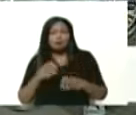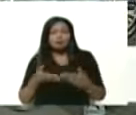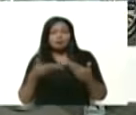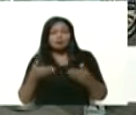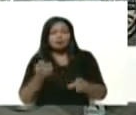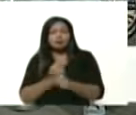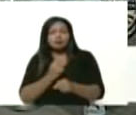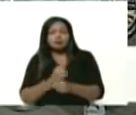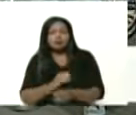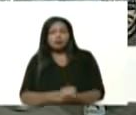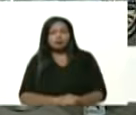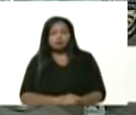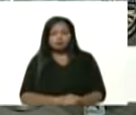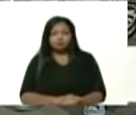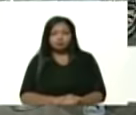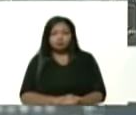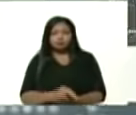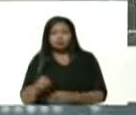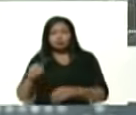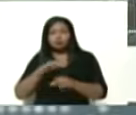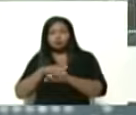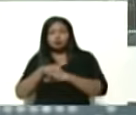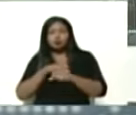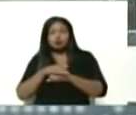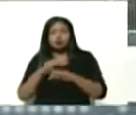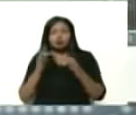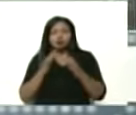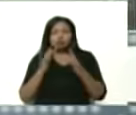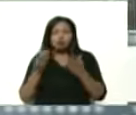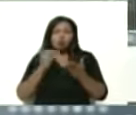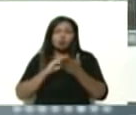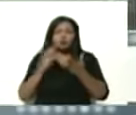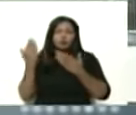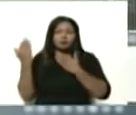Héctor Rodríguez, adelante nuevamente, vamos.